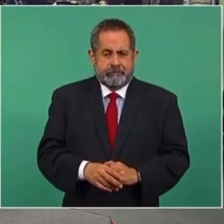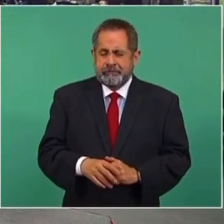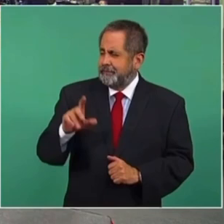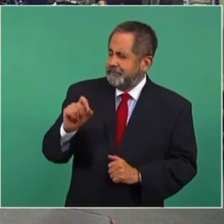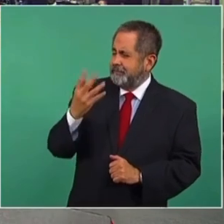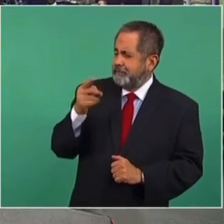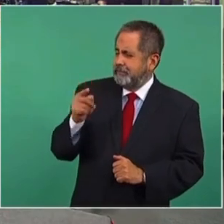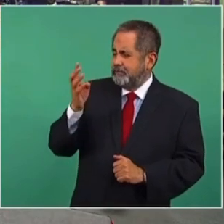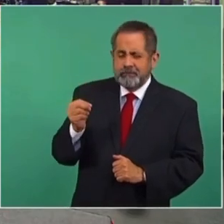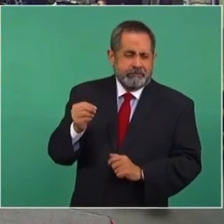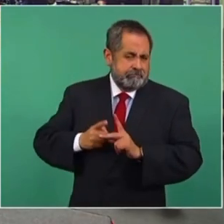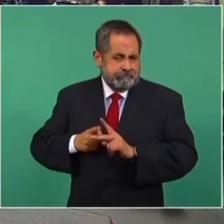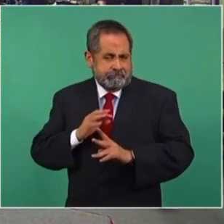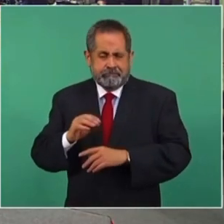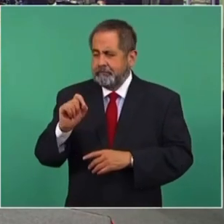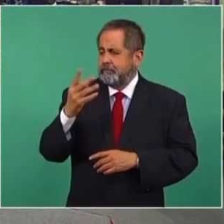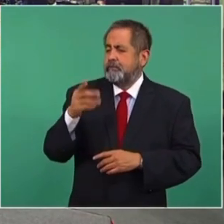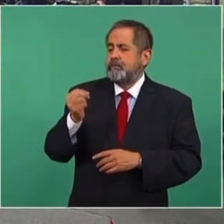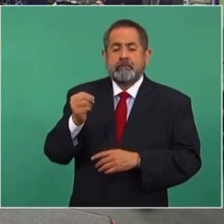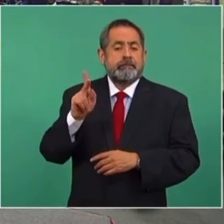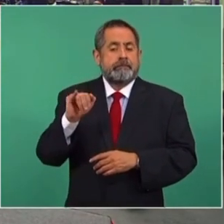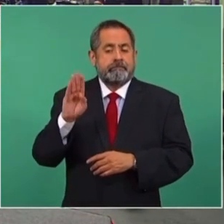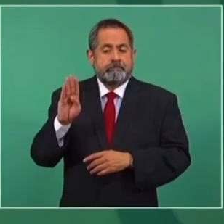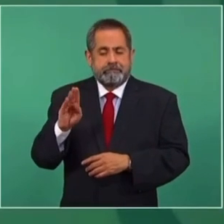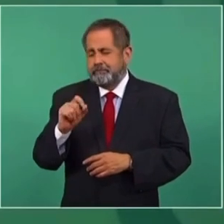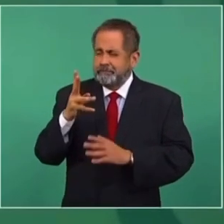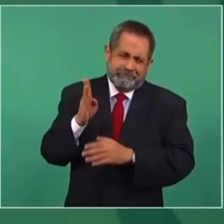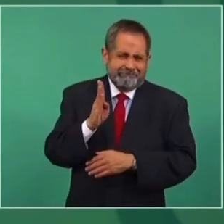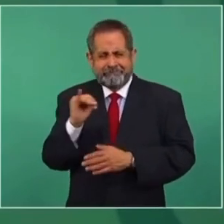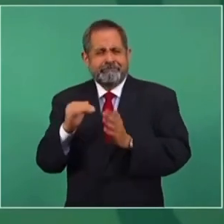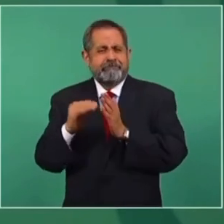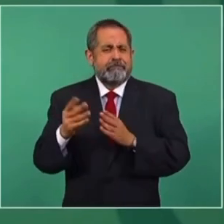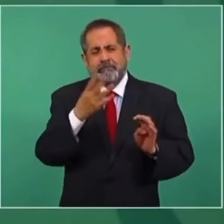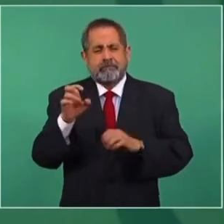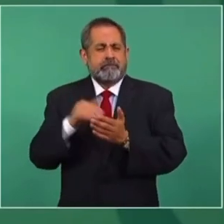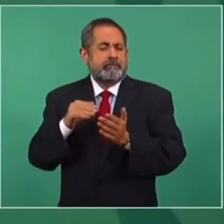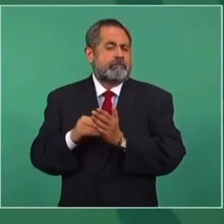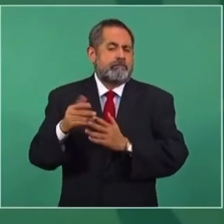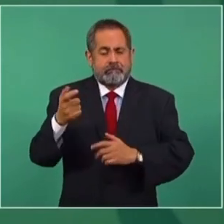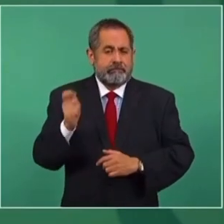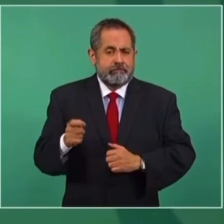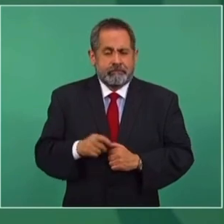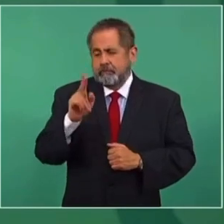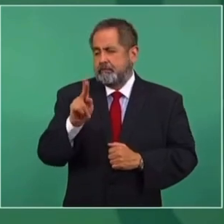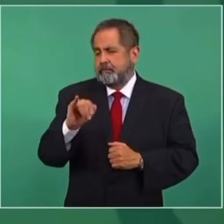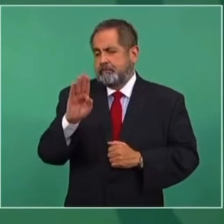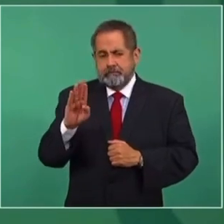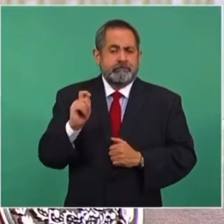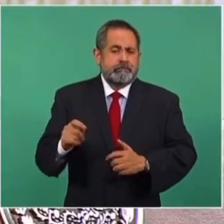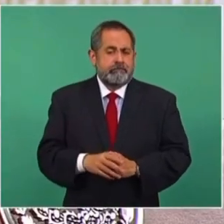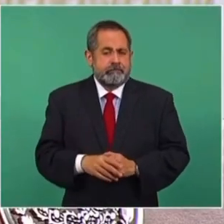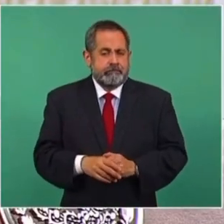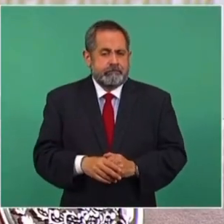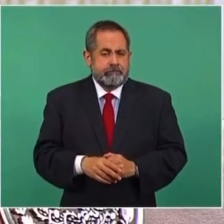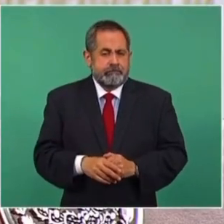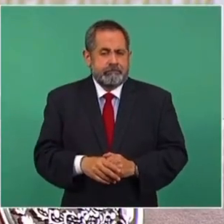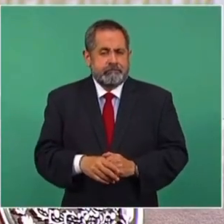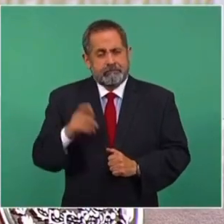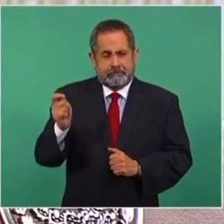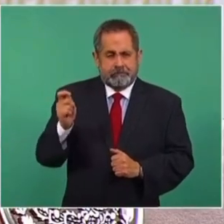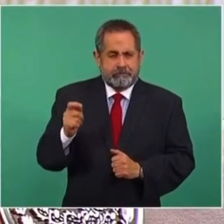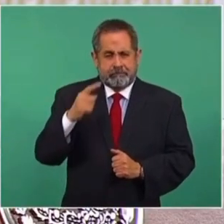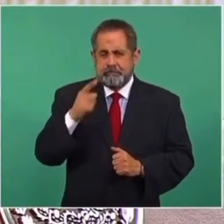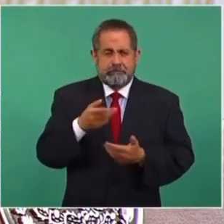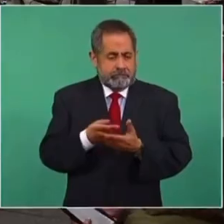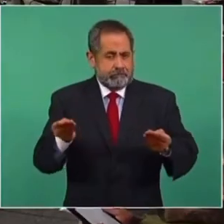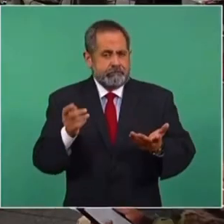24.9 lo estimado de Producto Interno Bruto, 24 billones, 900 mil millones es el Producto Interno Bruto. Entonces,